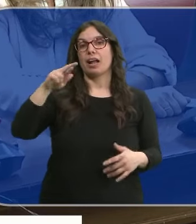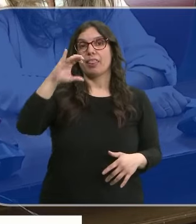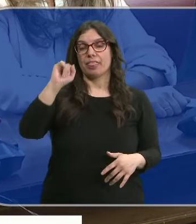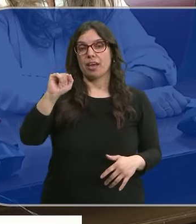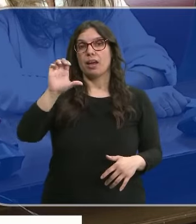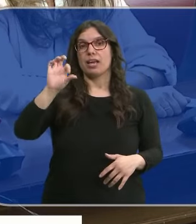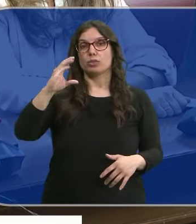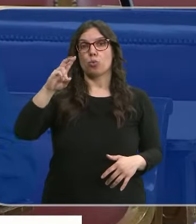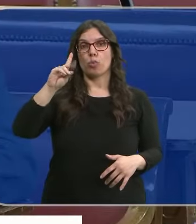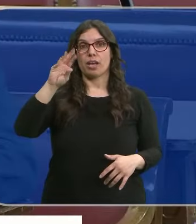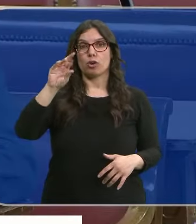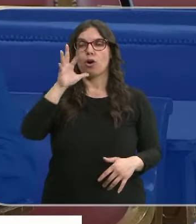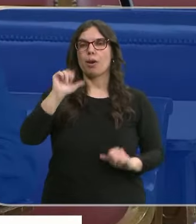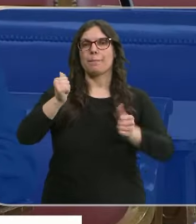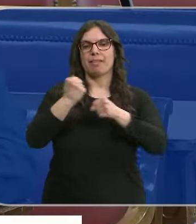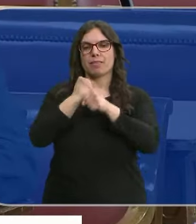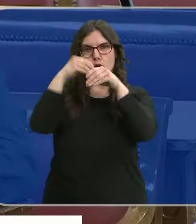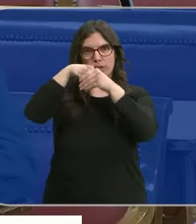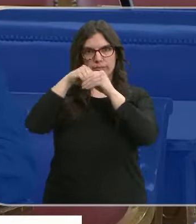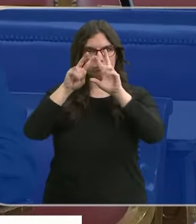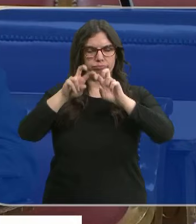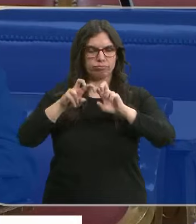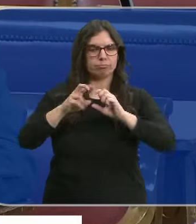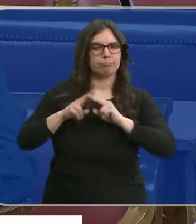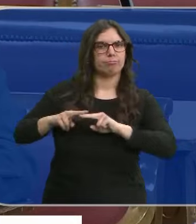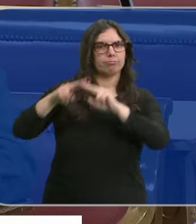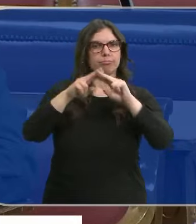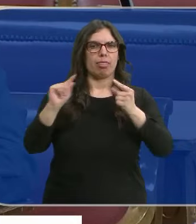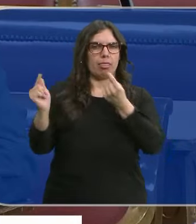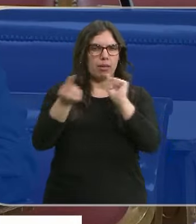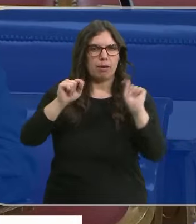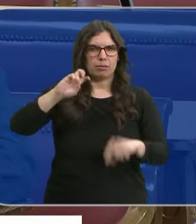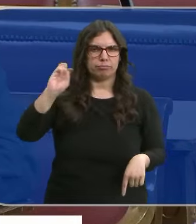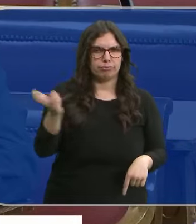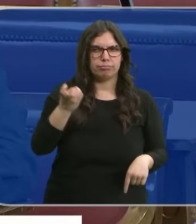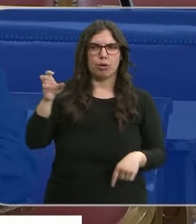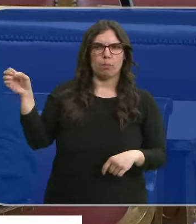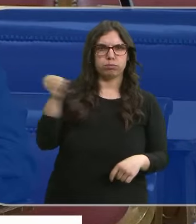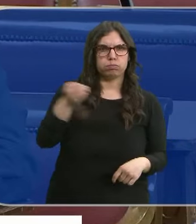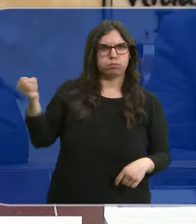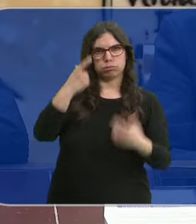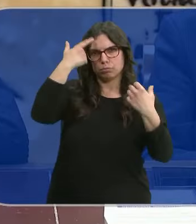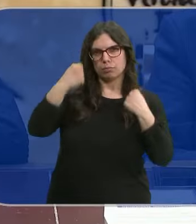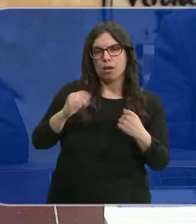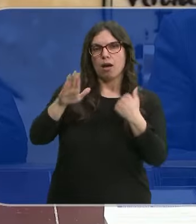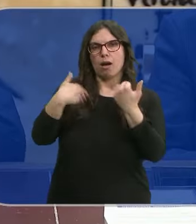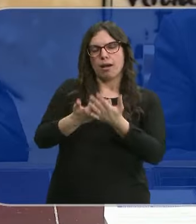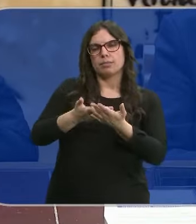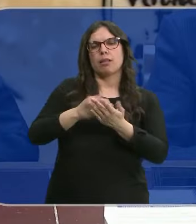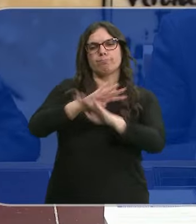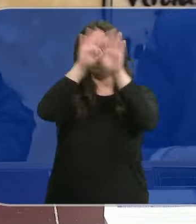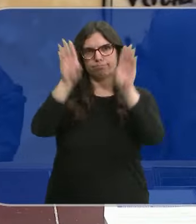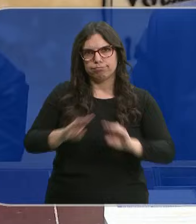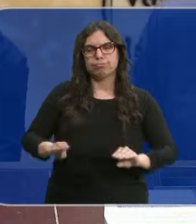ahora arrancan con los trabajos internos, entre los que no se descartan diferentes debates y comparecencias hasta la elaboración de ese